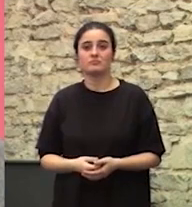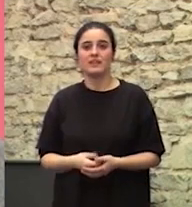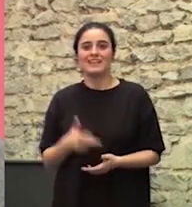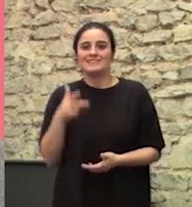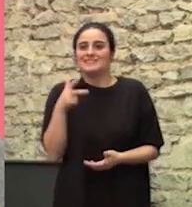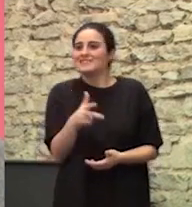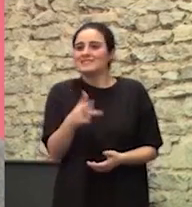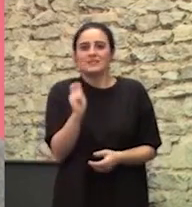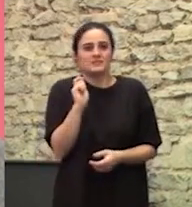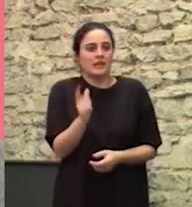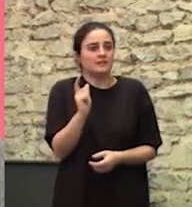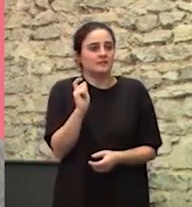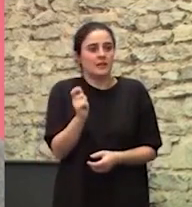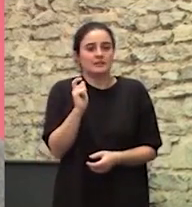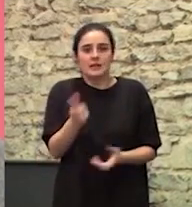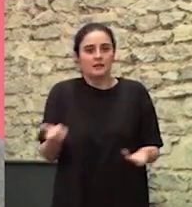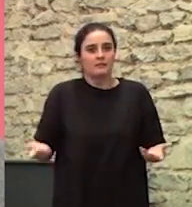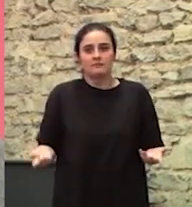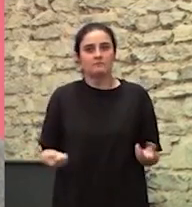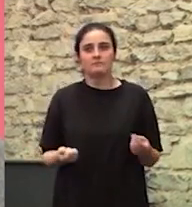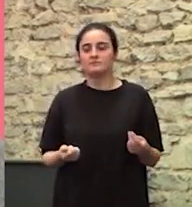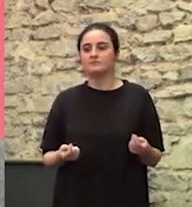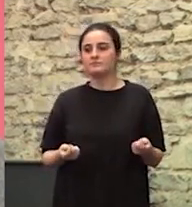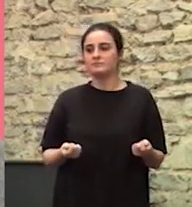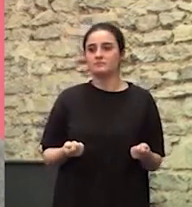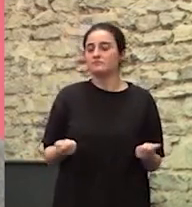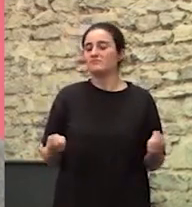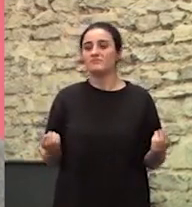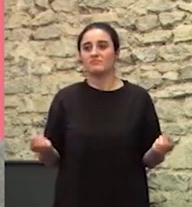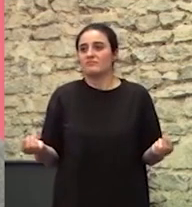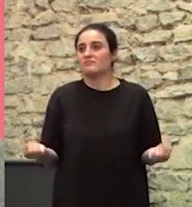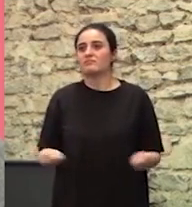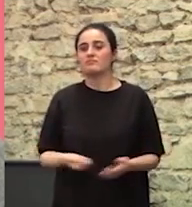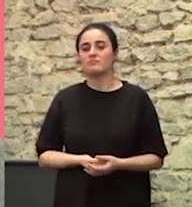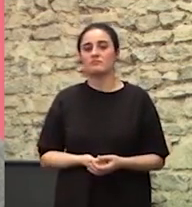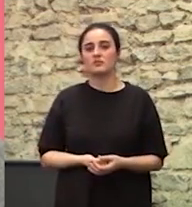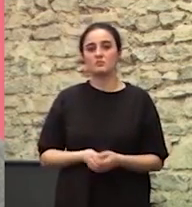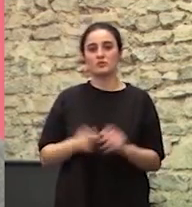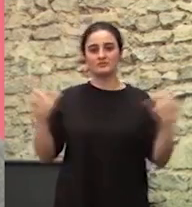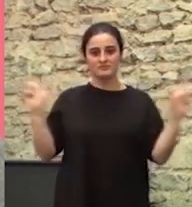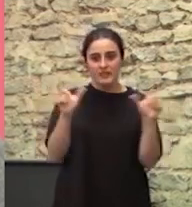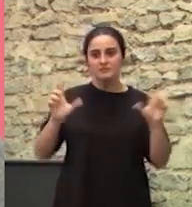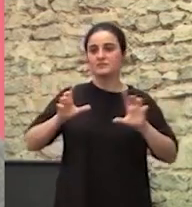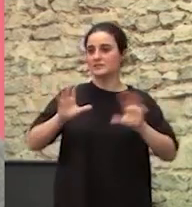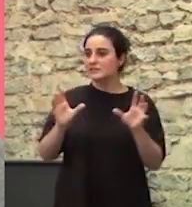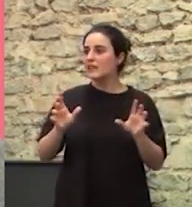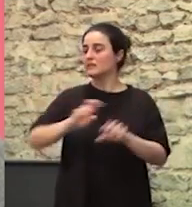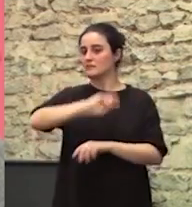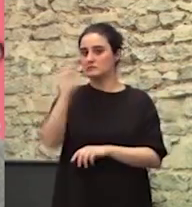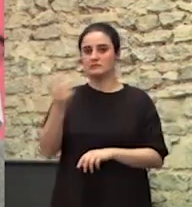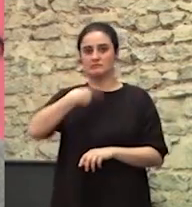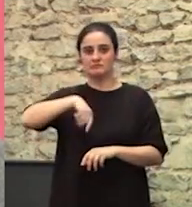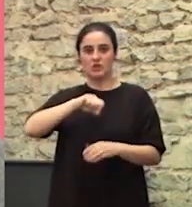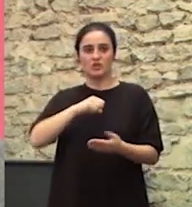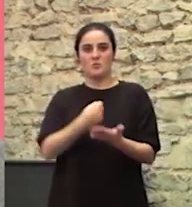Chistes continuamente En los medios de comunicación Somos